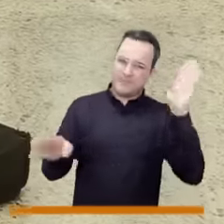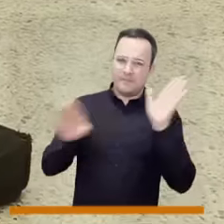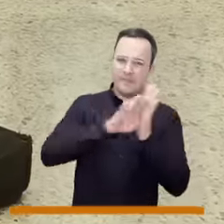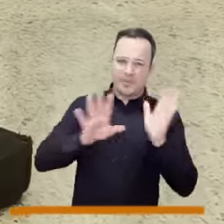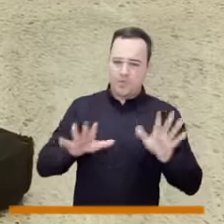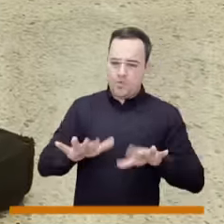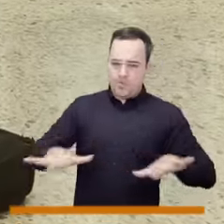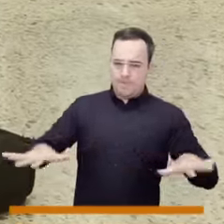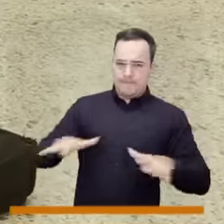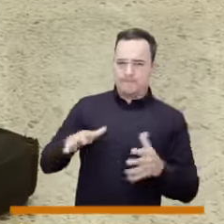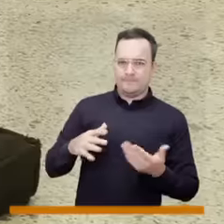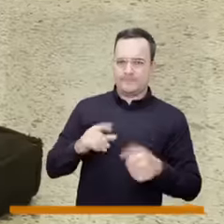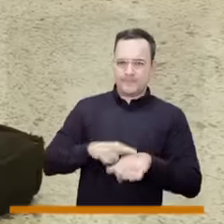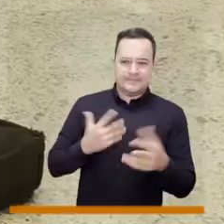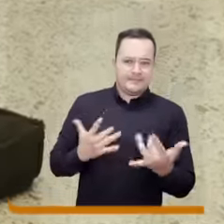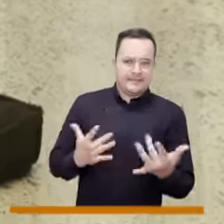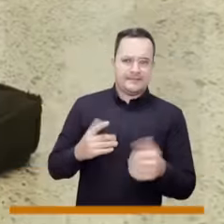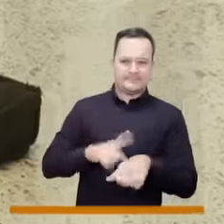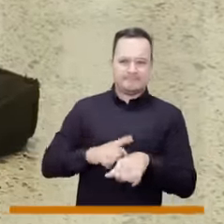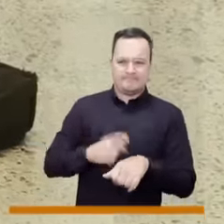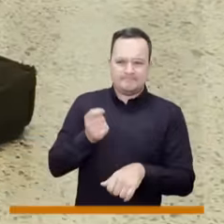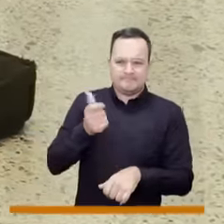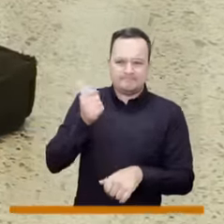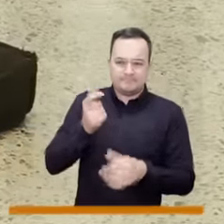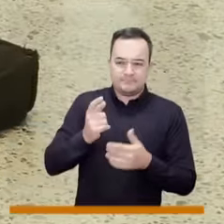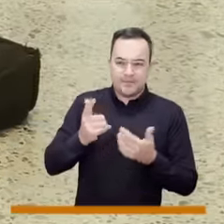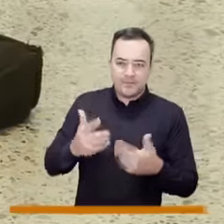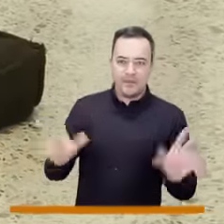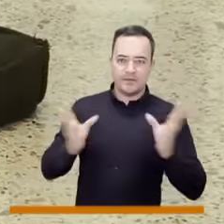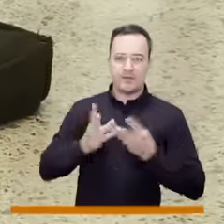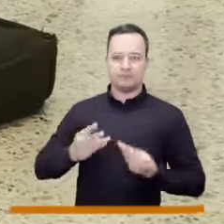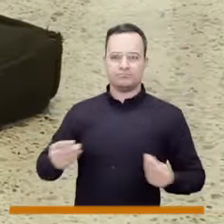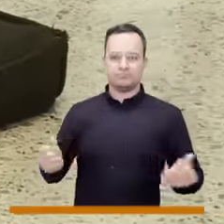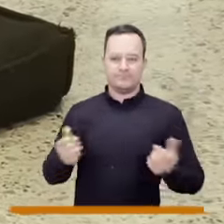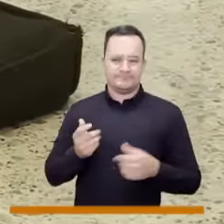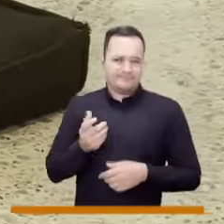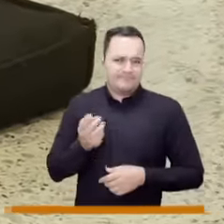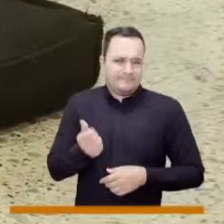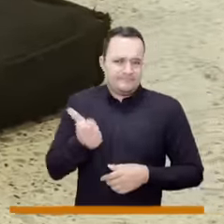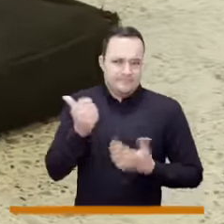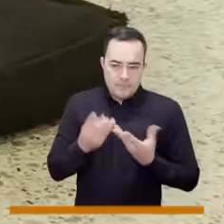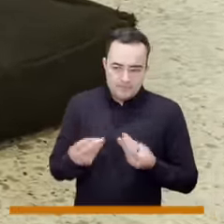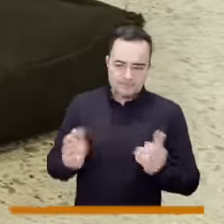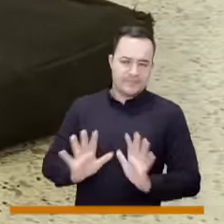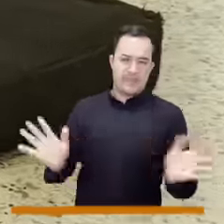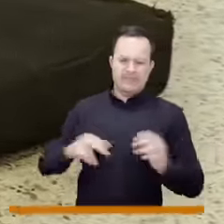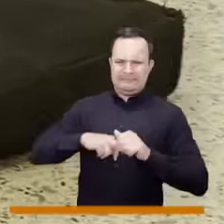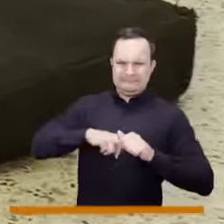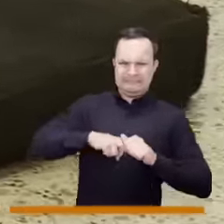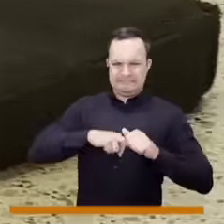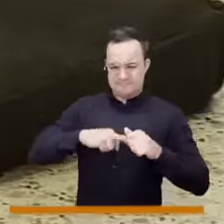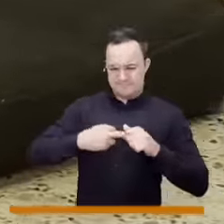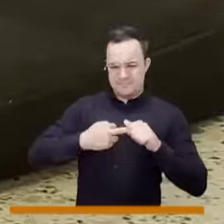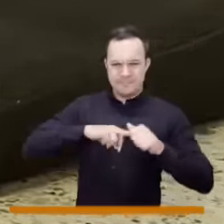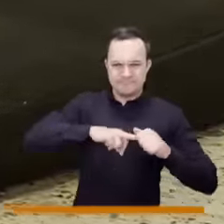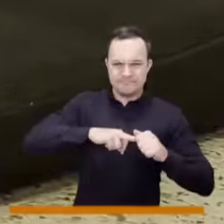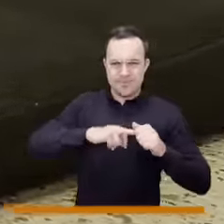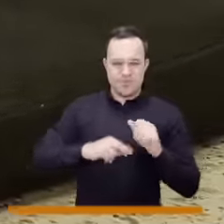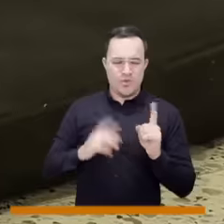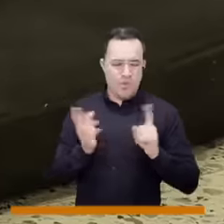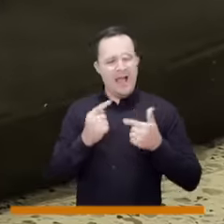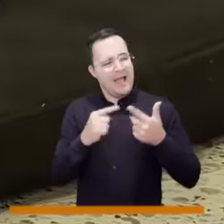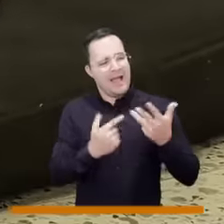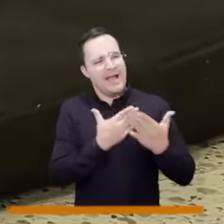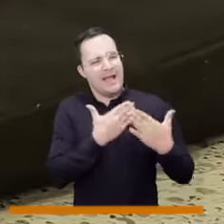golpee y esperar ese minuto que dura ese episodio de epilepsia. Aprendimos muchísimo y fue un debate muy lindo porque